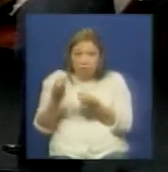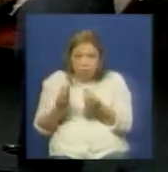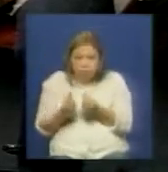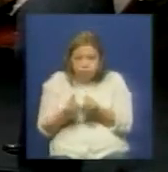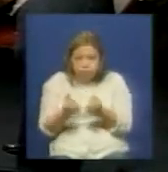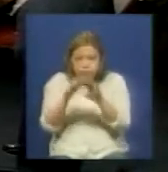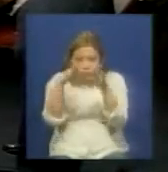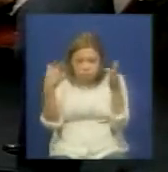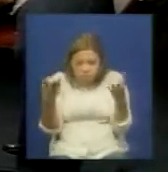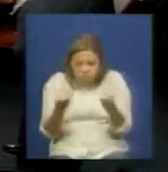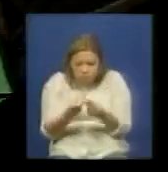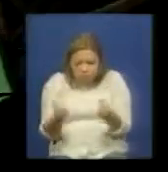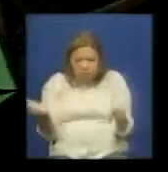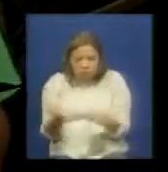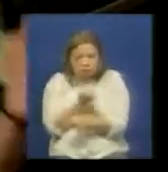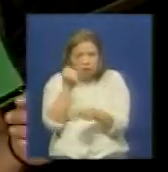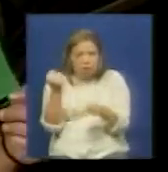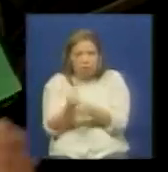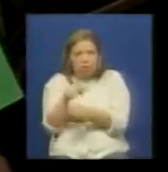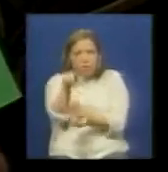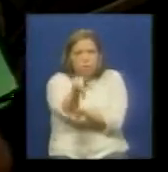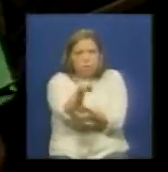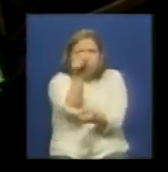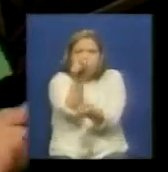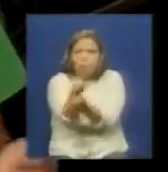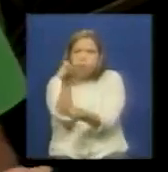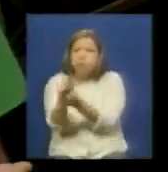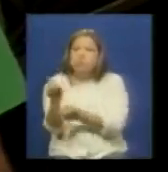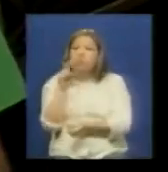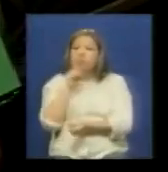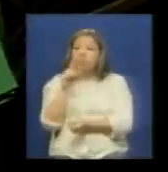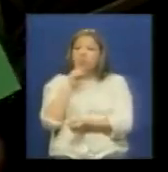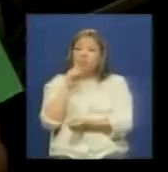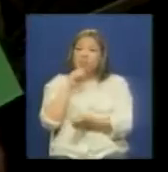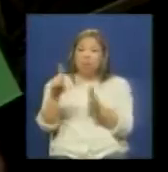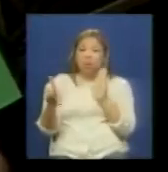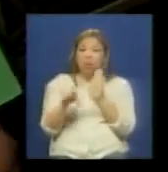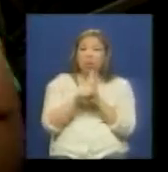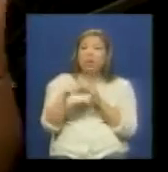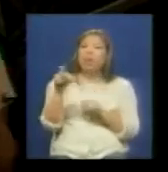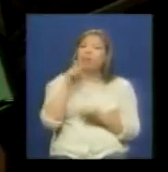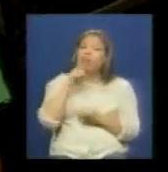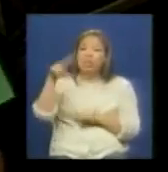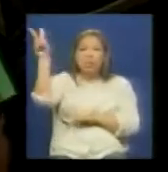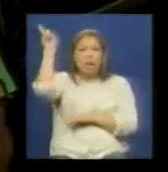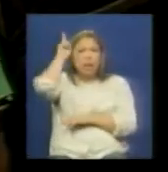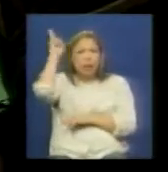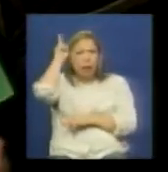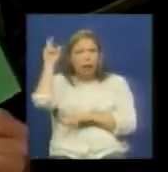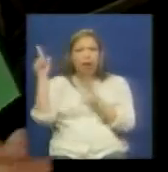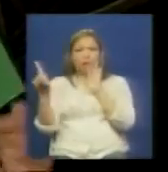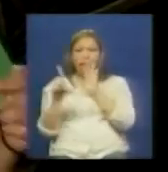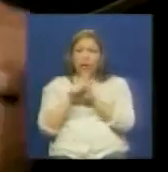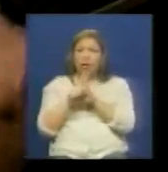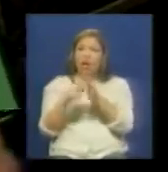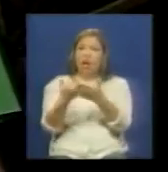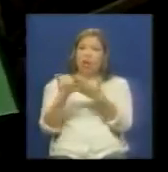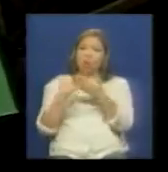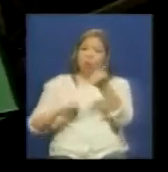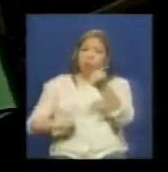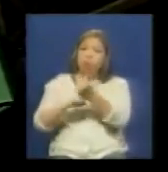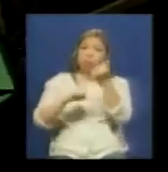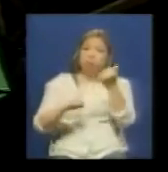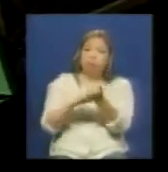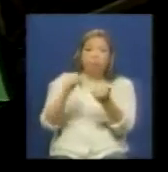muertes incluso también desde el punto de vista indígena de Sabino y no lo podemos olvidar y tenemos que recordarlo porque ha sido un legado del poder popular también